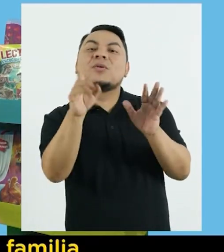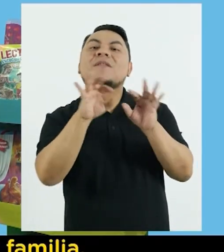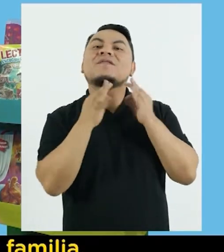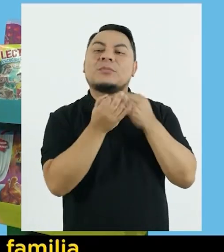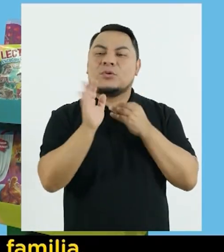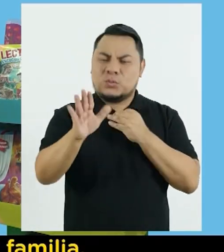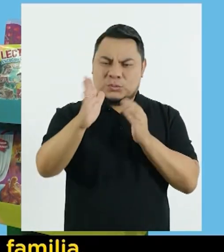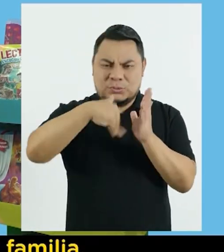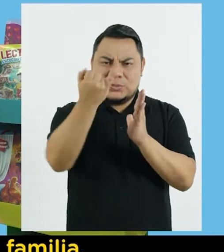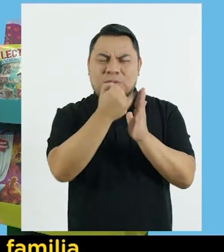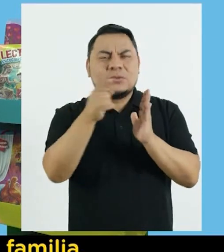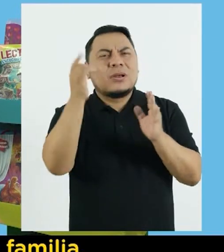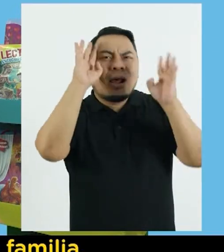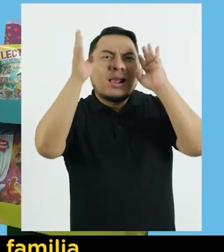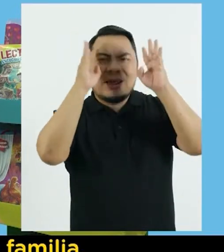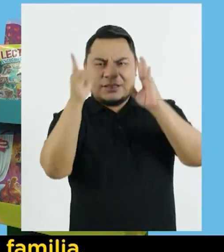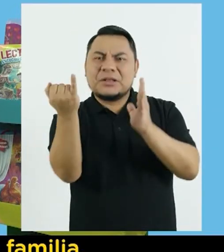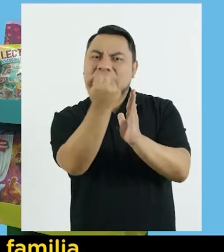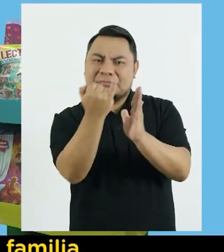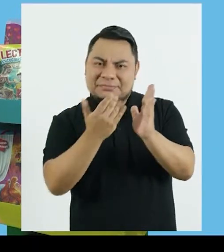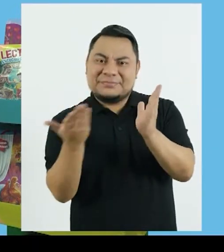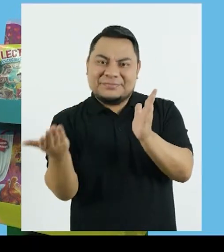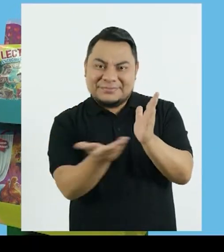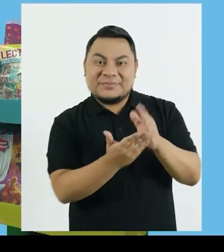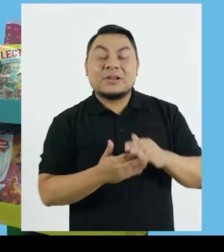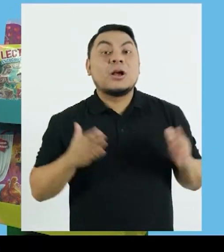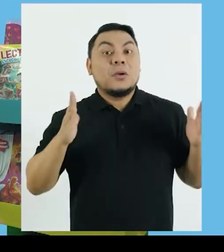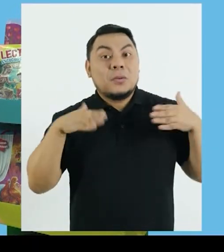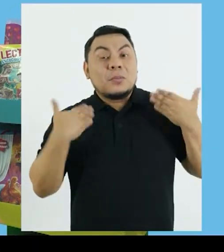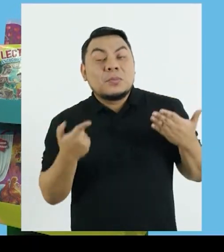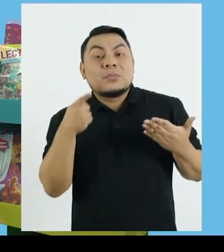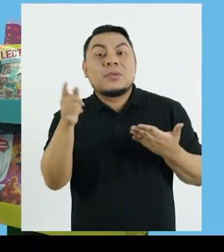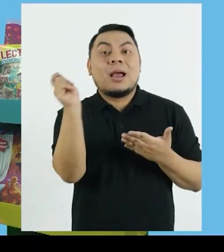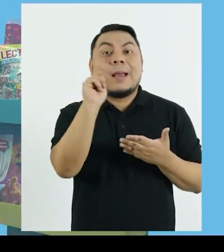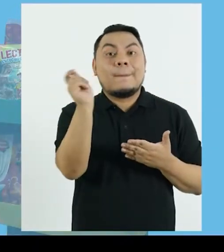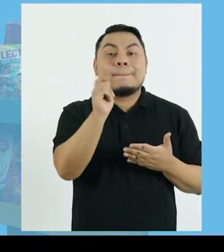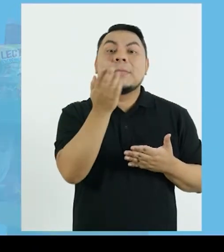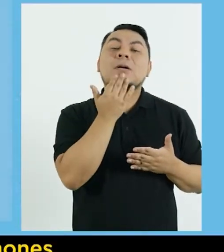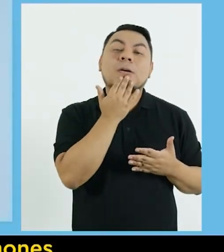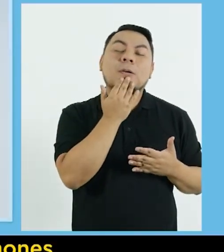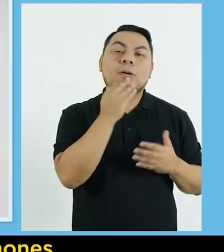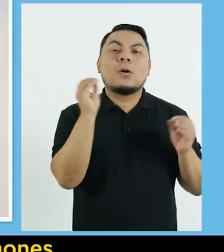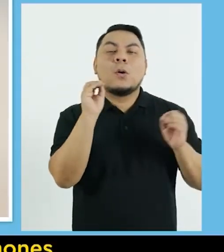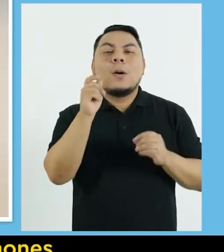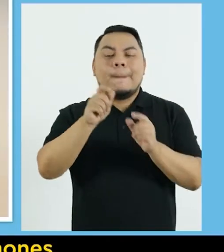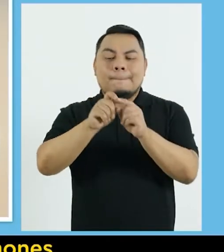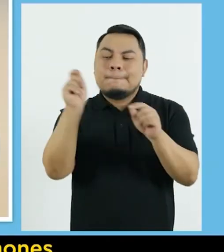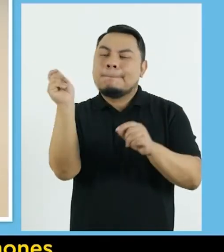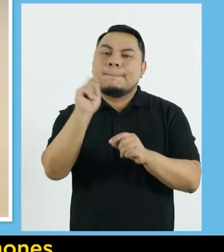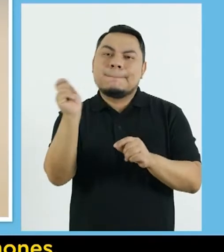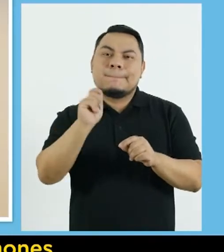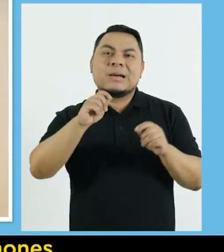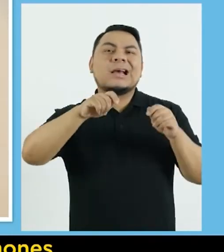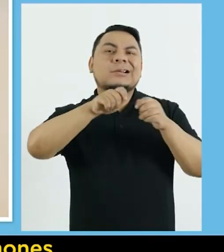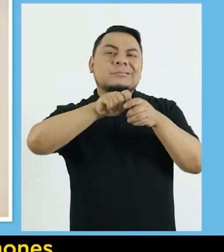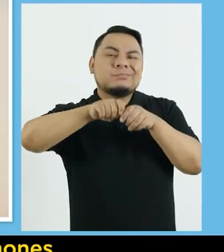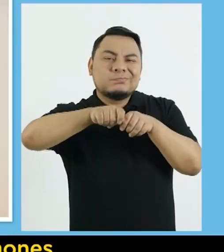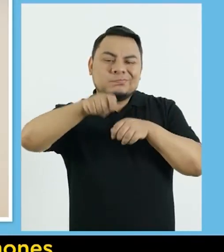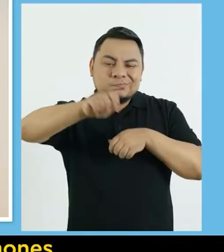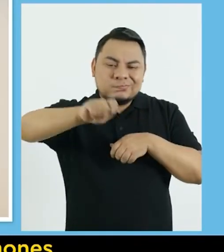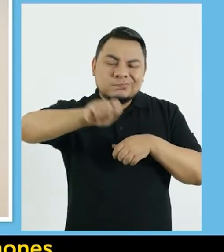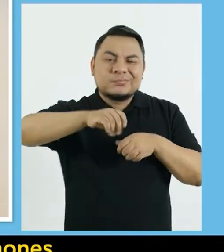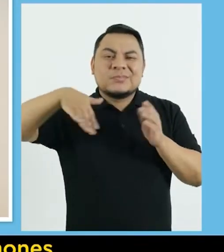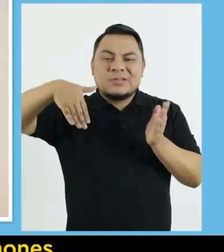o niño Que dibuje a su familia La pinte como mejor prefiera Puede ser con lápices de